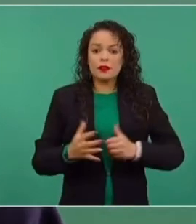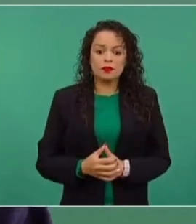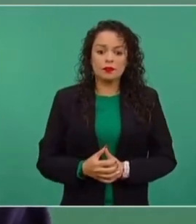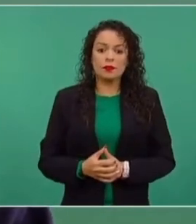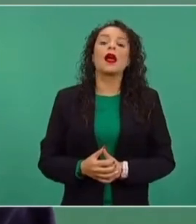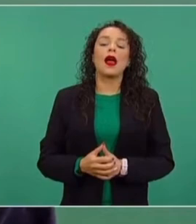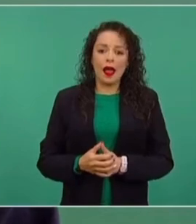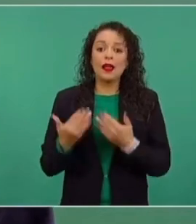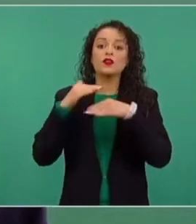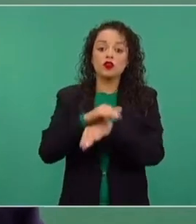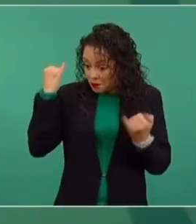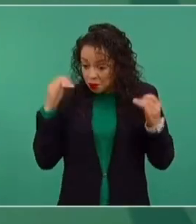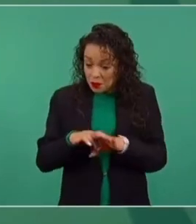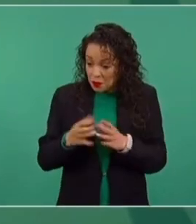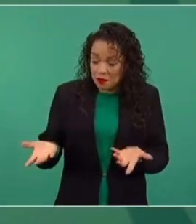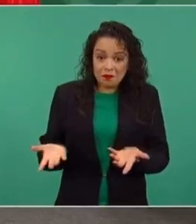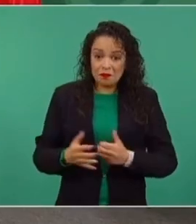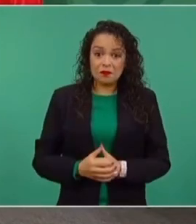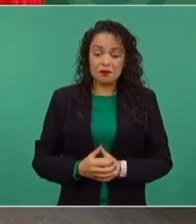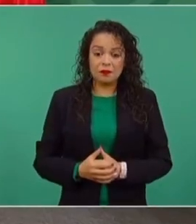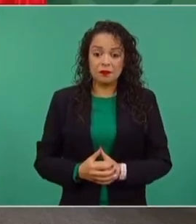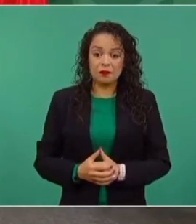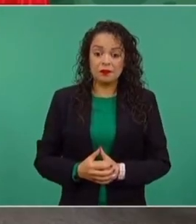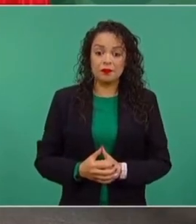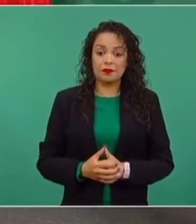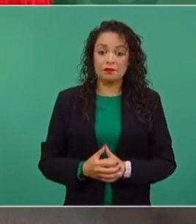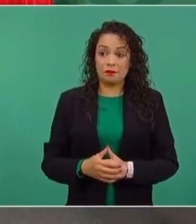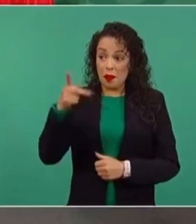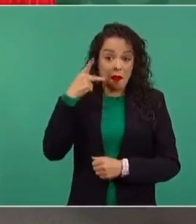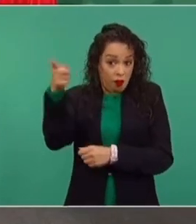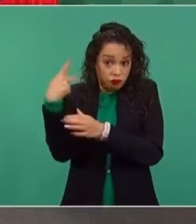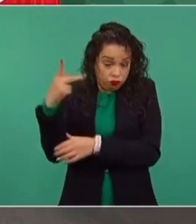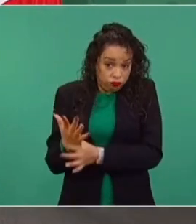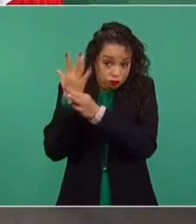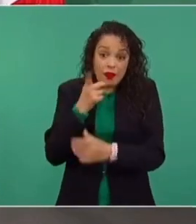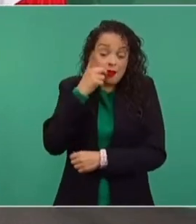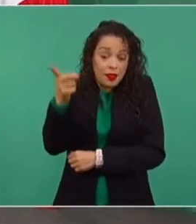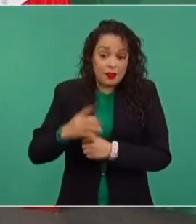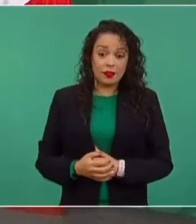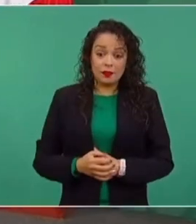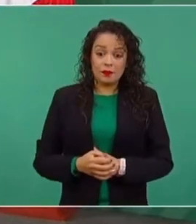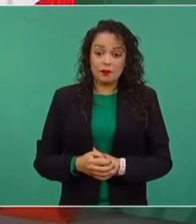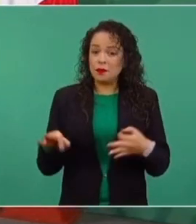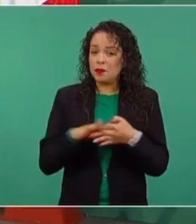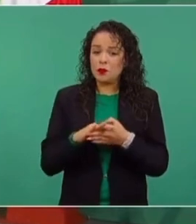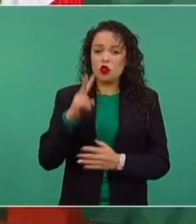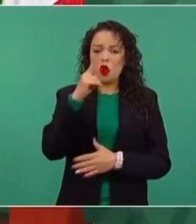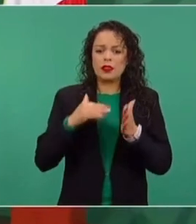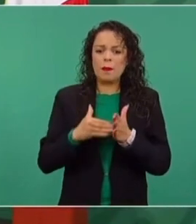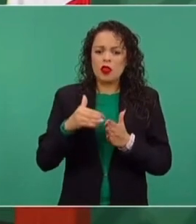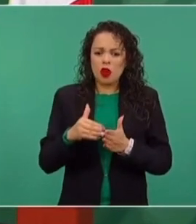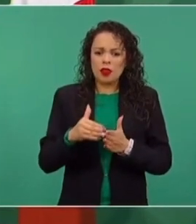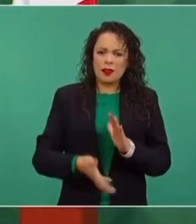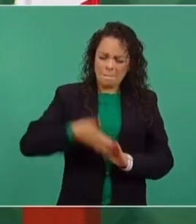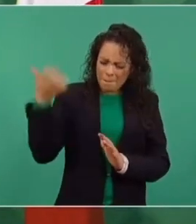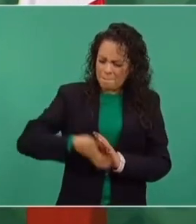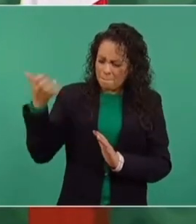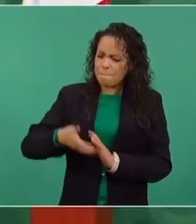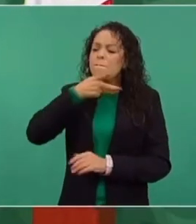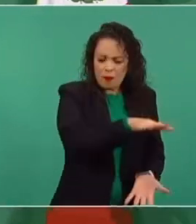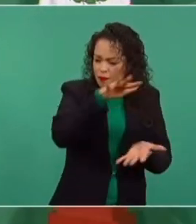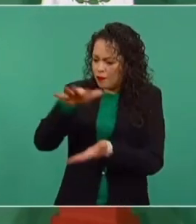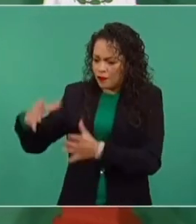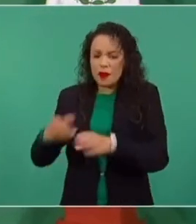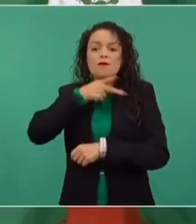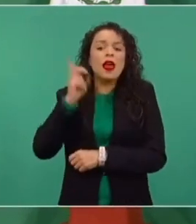financiero para especular. Decían que iban a extraer alrededor de dos millones. Íbamos a estar produciendo tres millones de